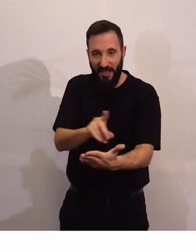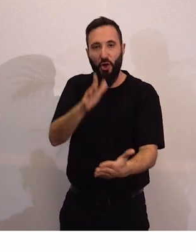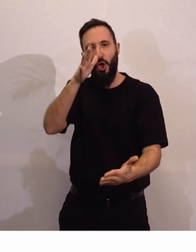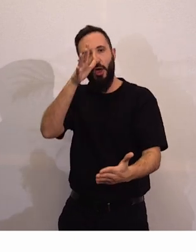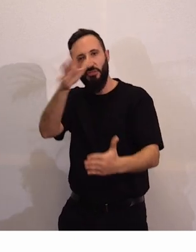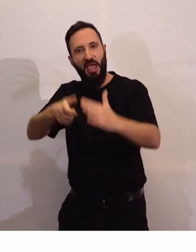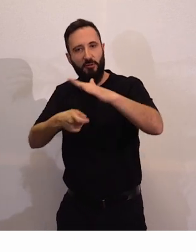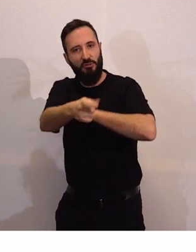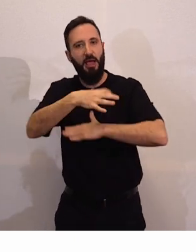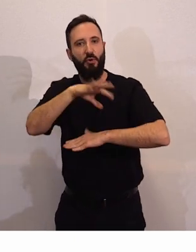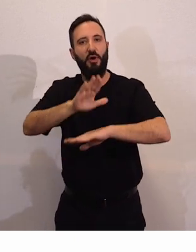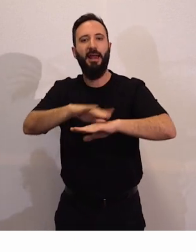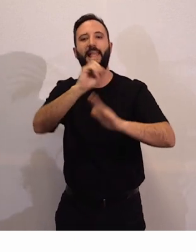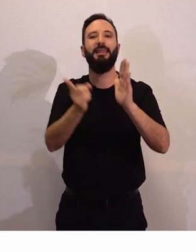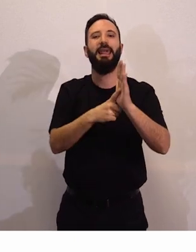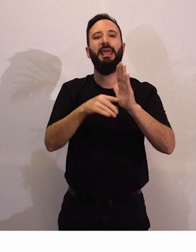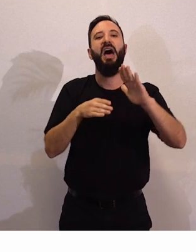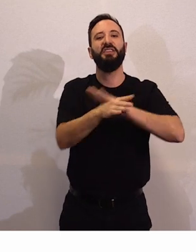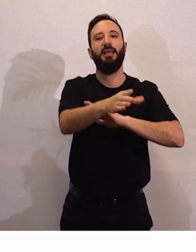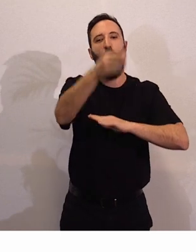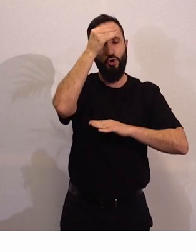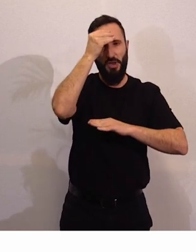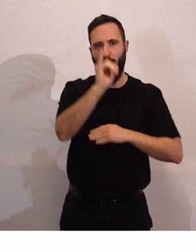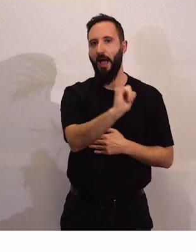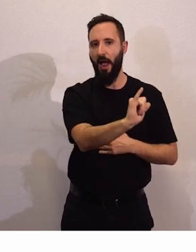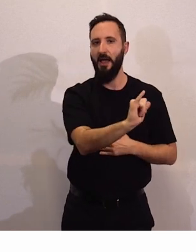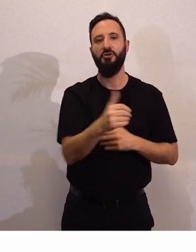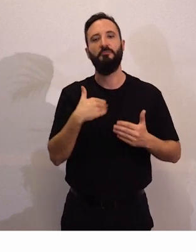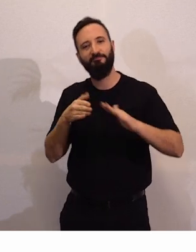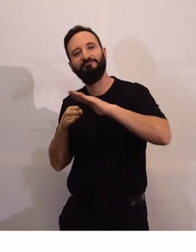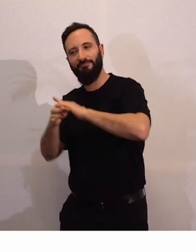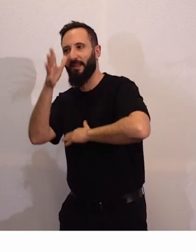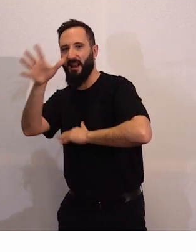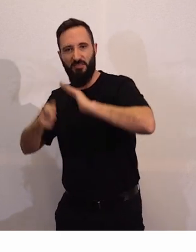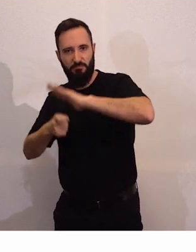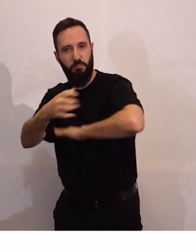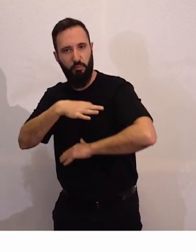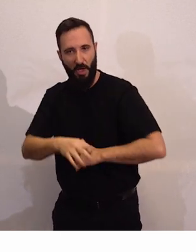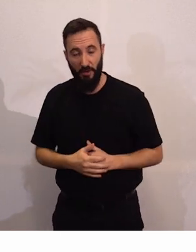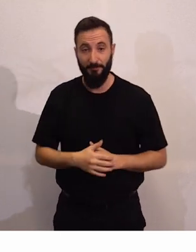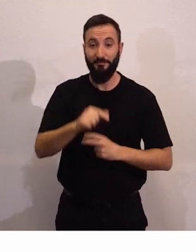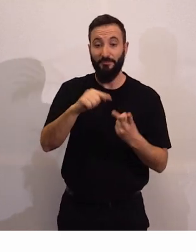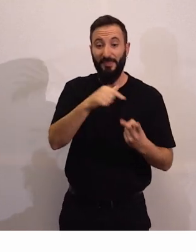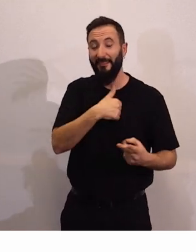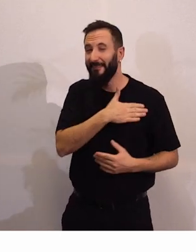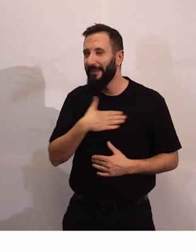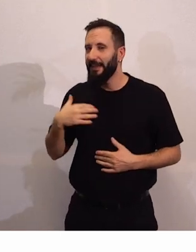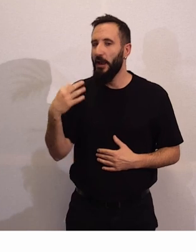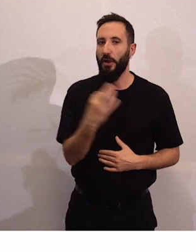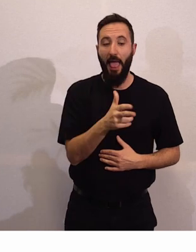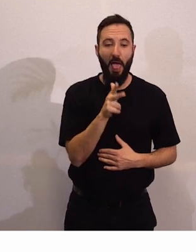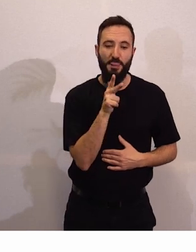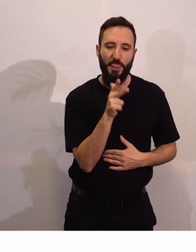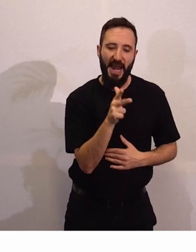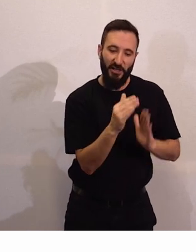de accesibilidad cognitiva pero yo lo que quiero porque es lo más importante y lo más transformador es que esos derechos